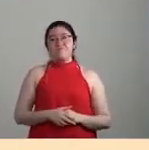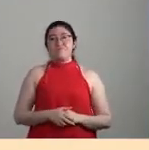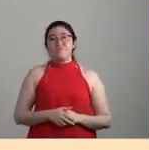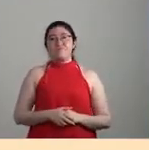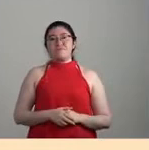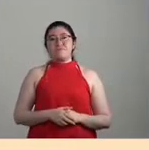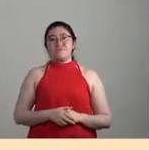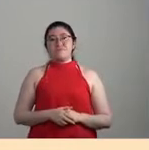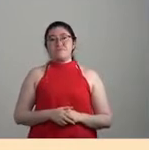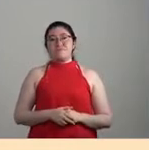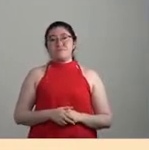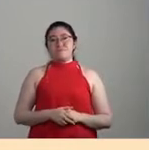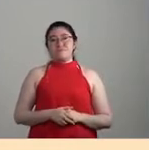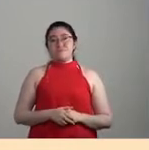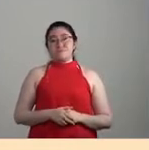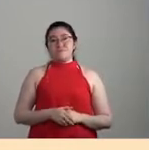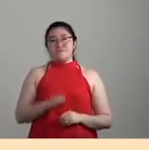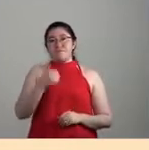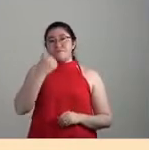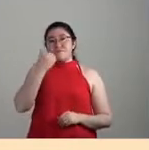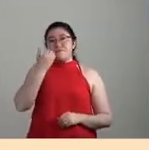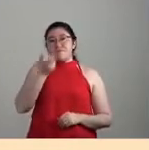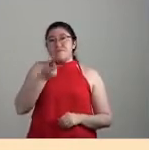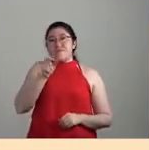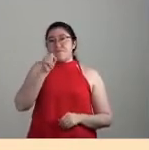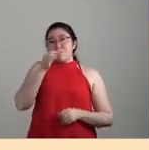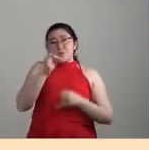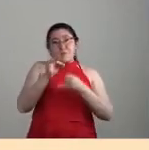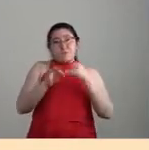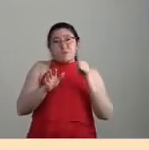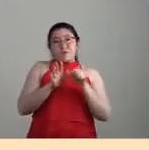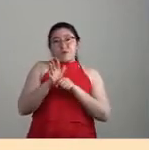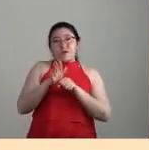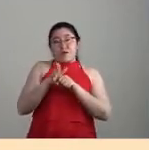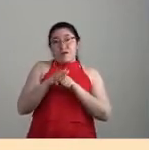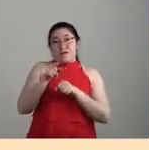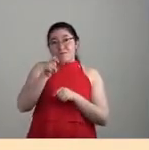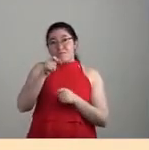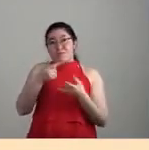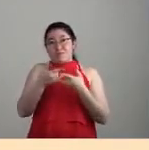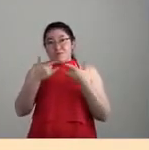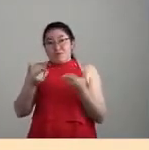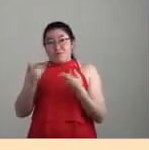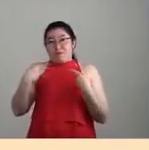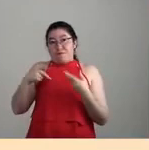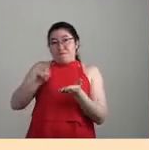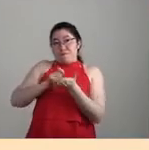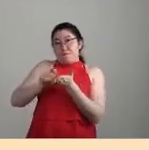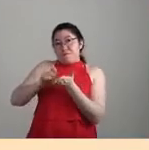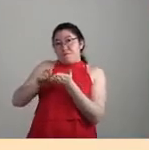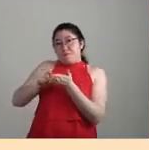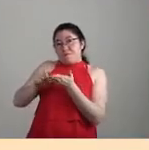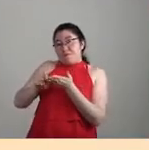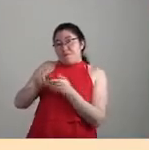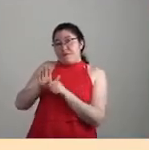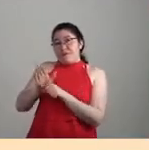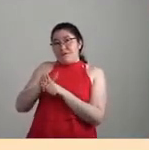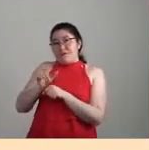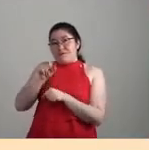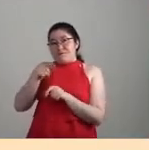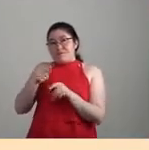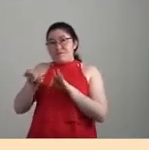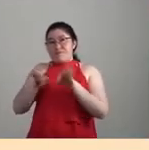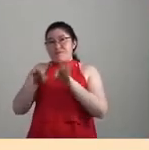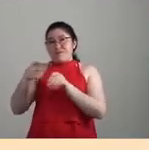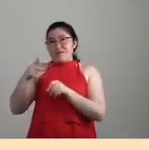última generación de lo que, en cierta medida, abrió Brodel, el historiador Ferdinand Brodel, la cual buena parte de la obra está